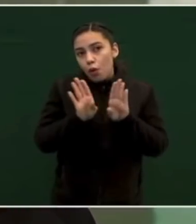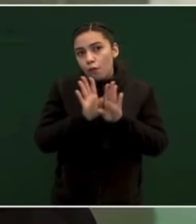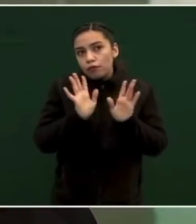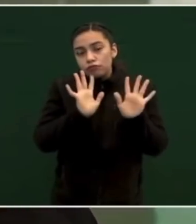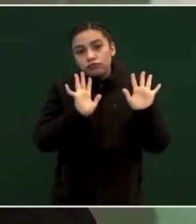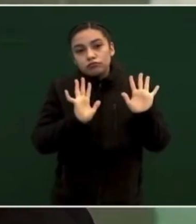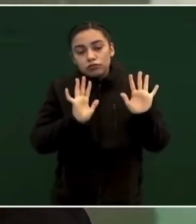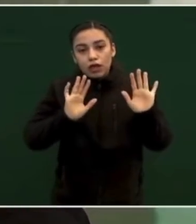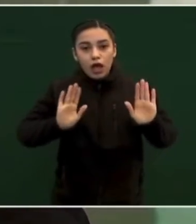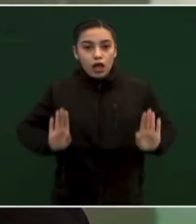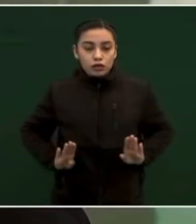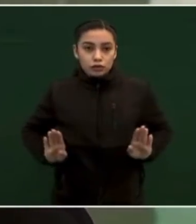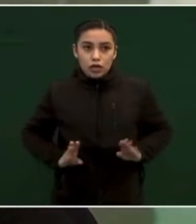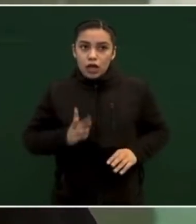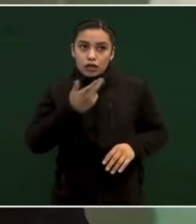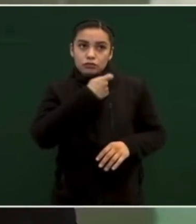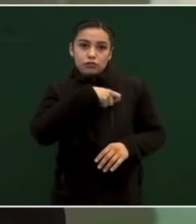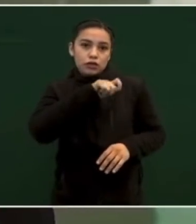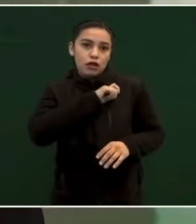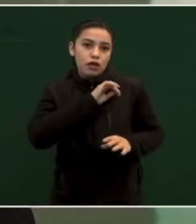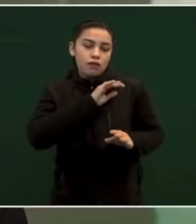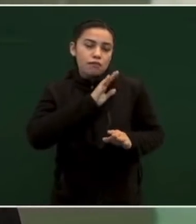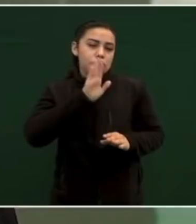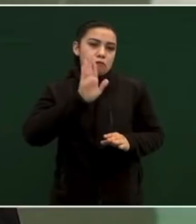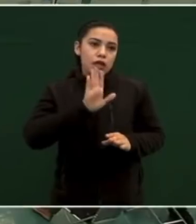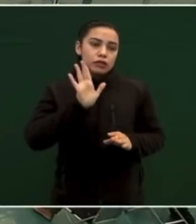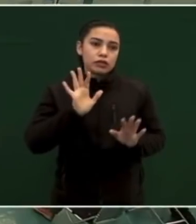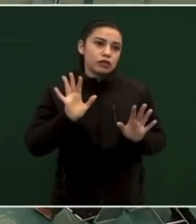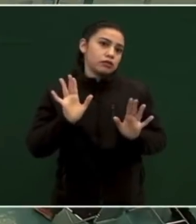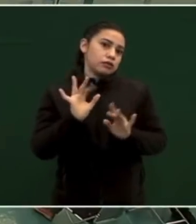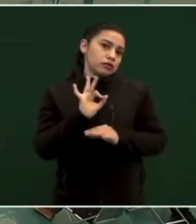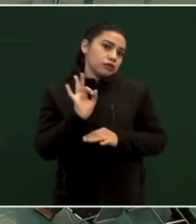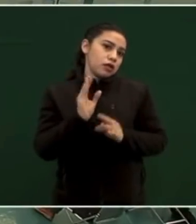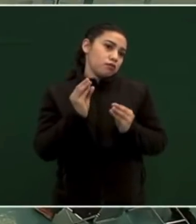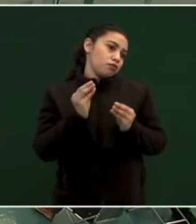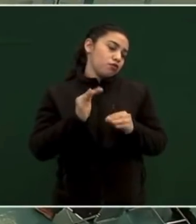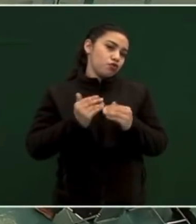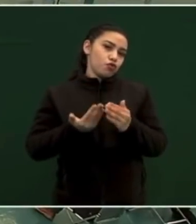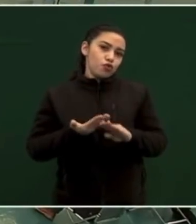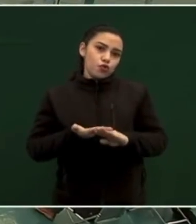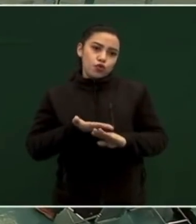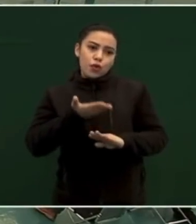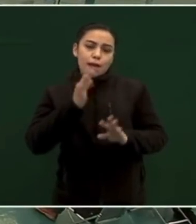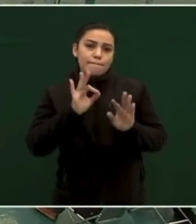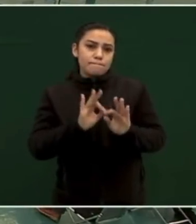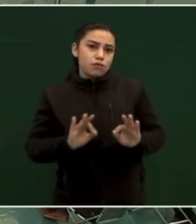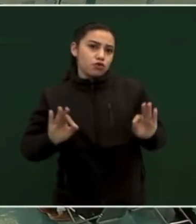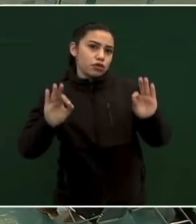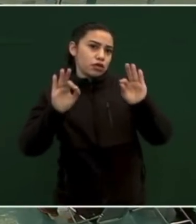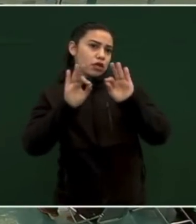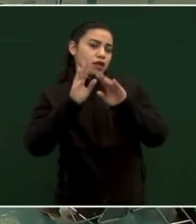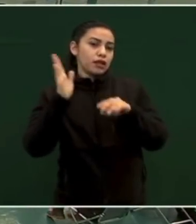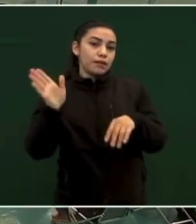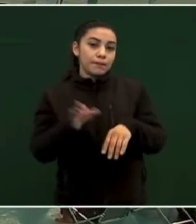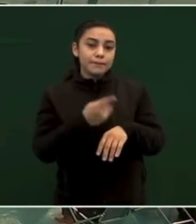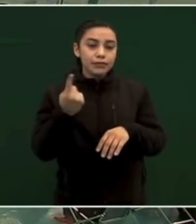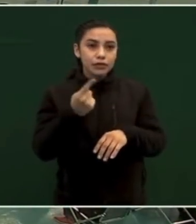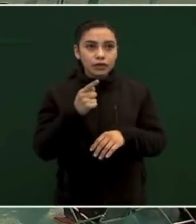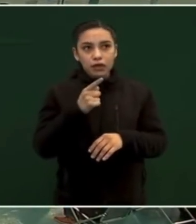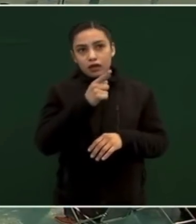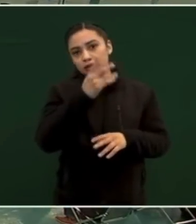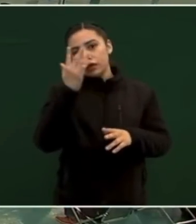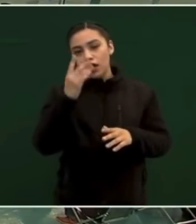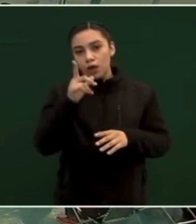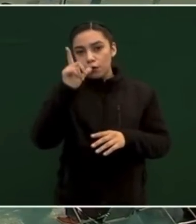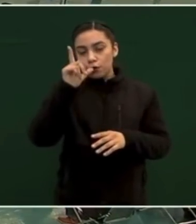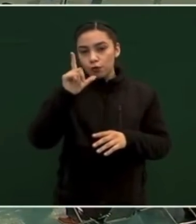Yo creo que tiene mucha influencia porque allá sube y sube y sube y sube el precio de la luz.